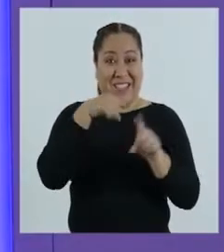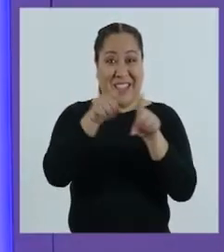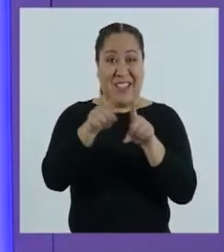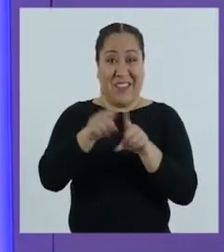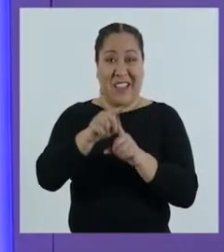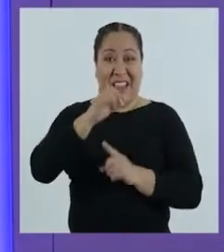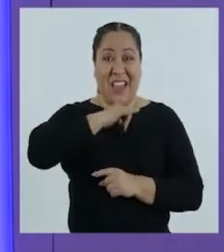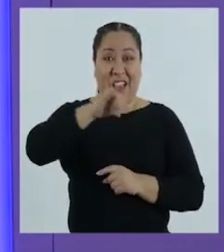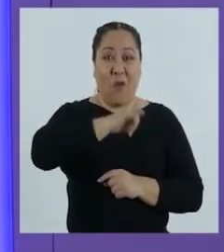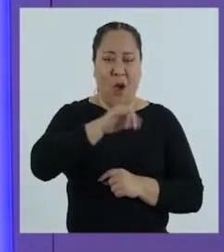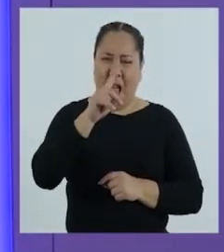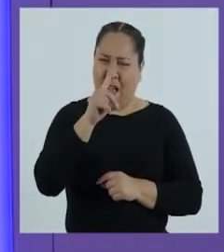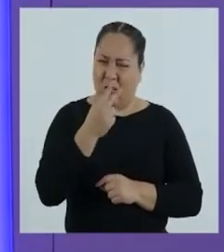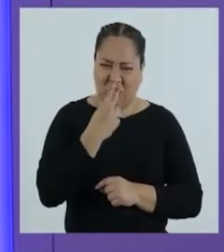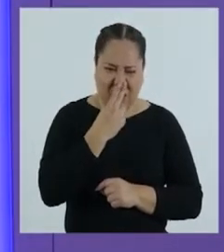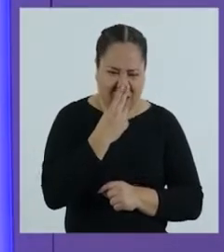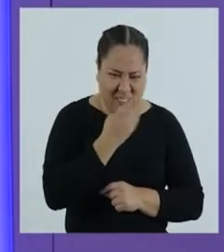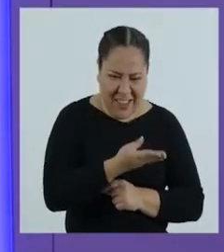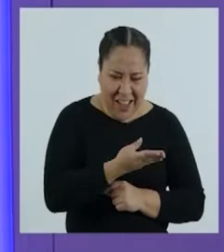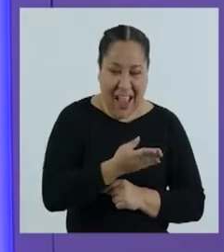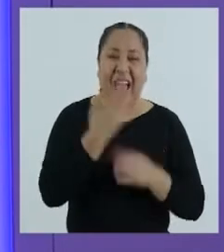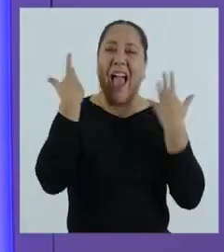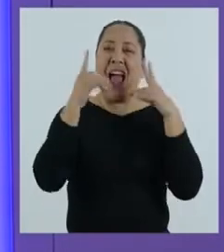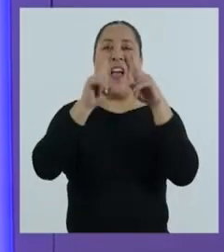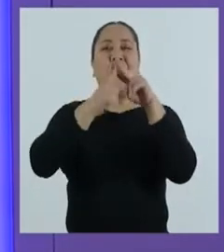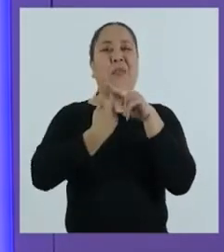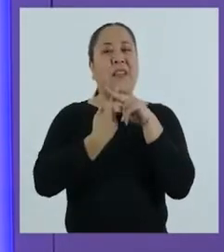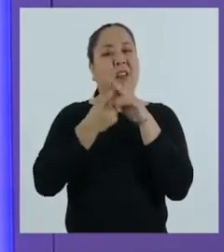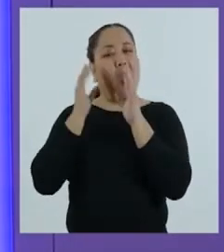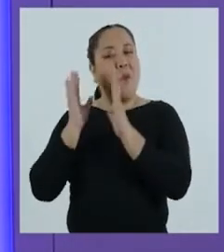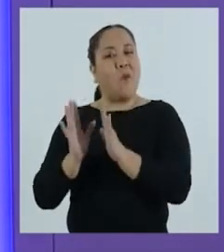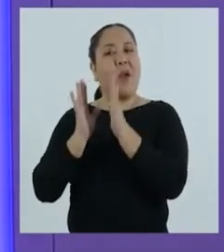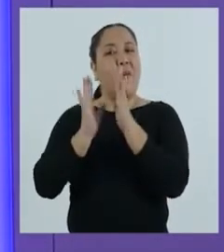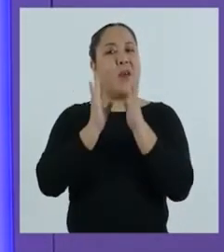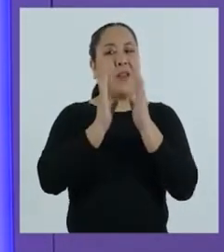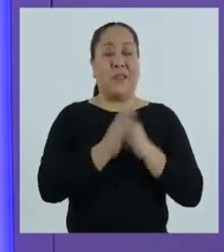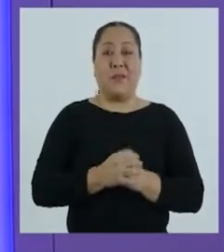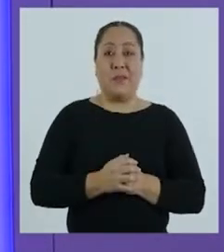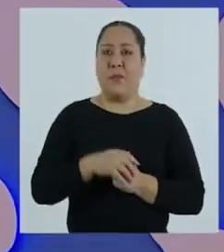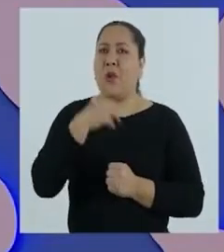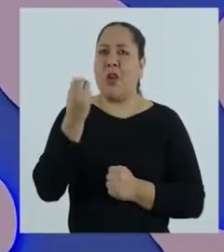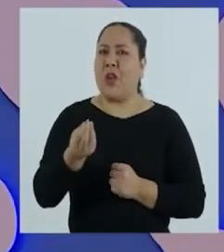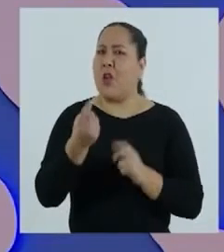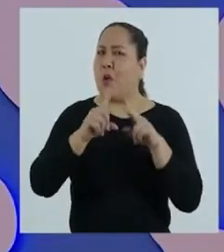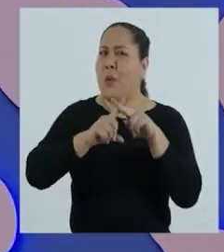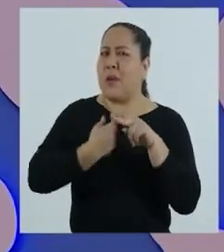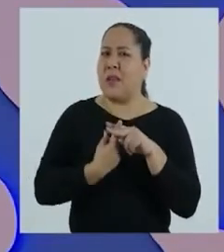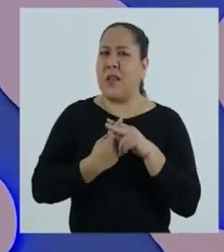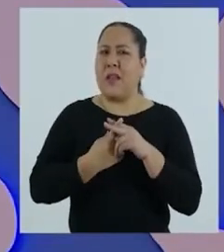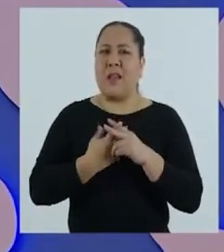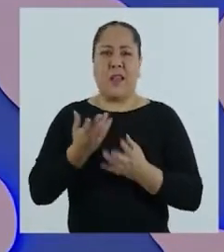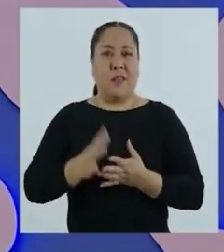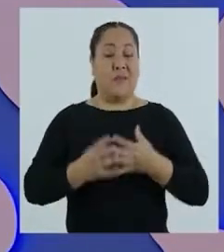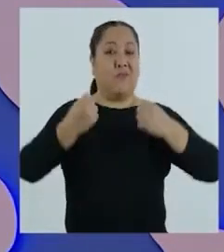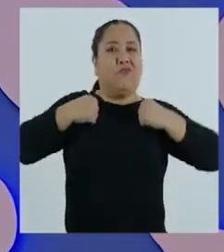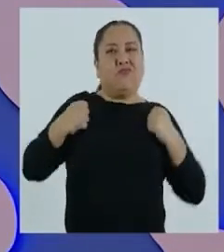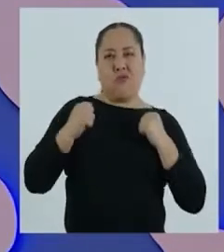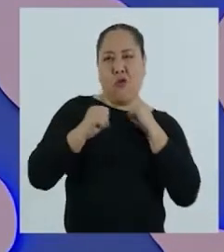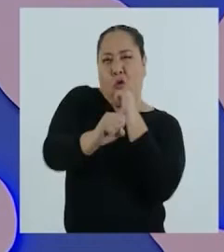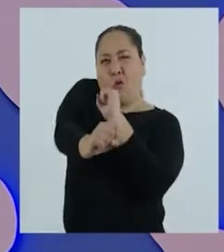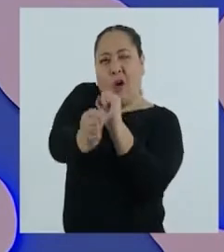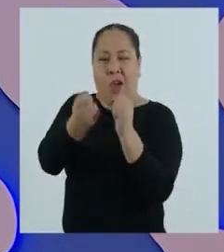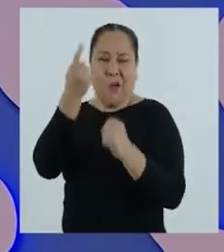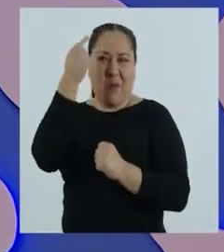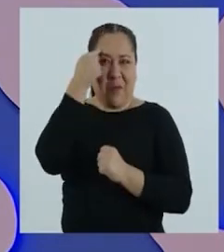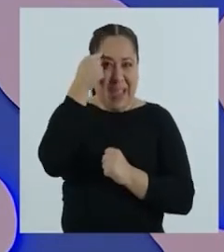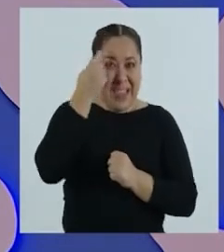yo también siento lo mismo, Tocino. Entonces, empecemos a prepararnos. ¿Por qué no comenzamos calentando nuestro